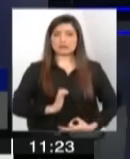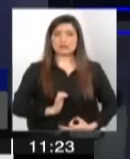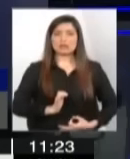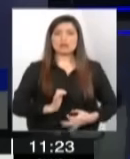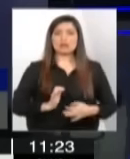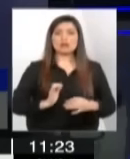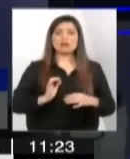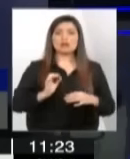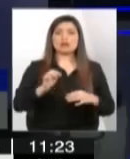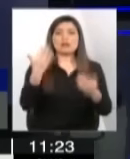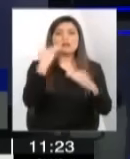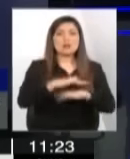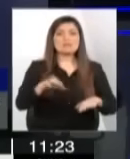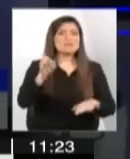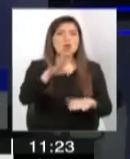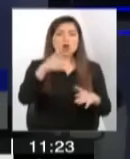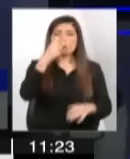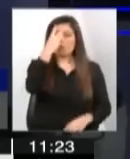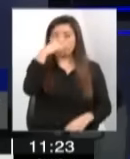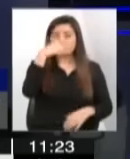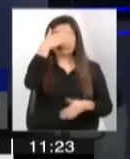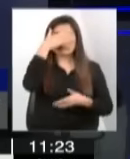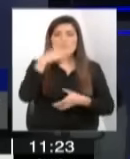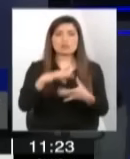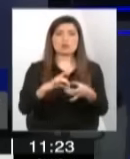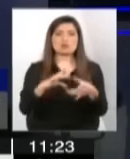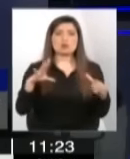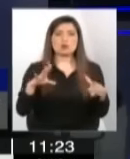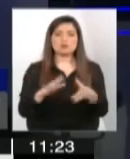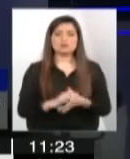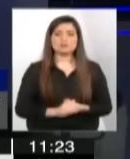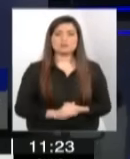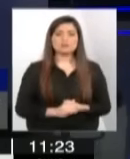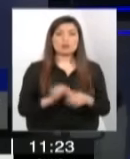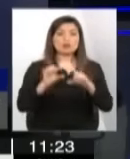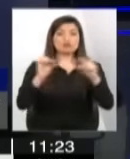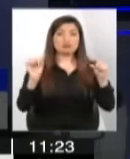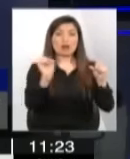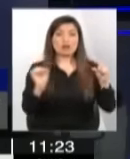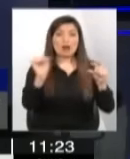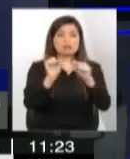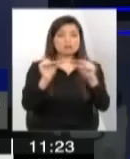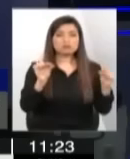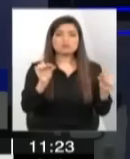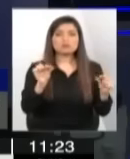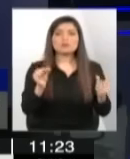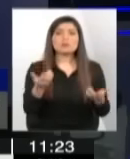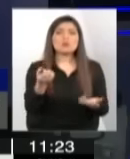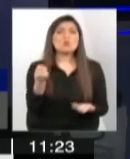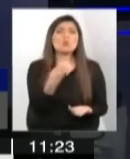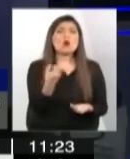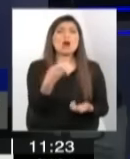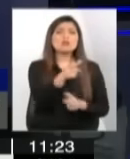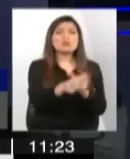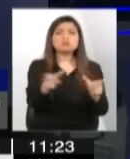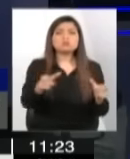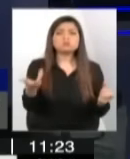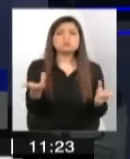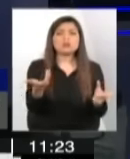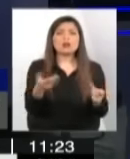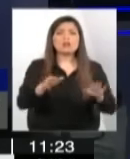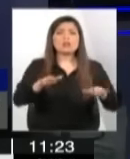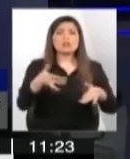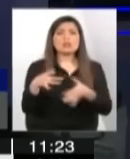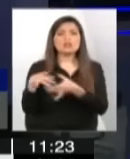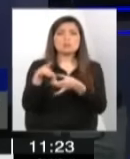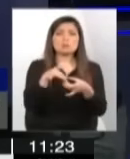ceguera en democracia. Y ahí tenemos a Day Molincho. Dice, ¿cuántos de estos casos se deben a la